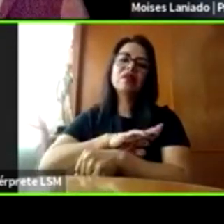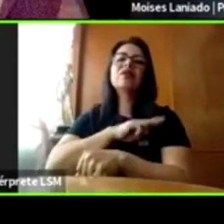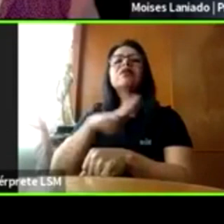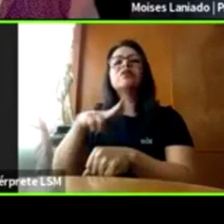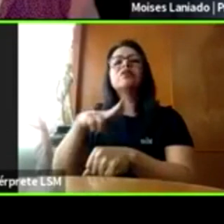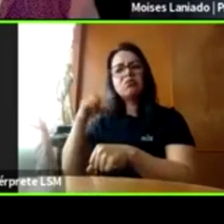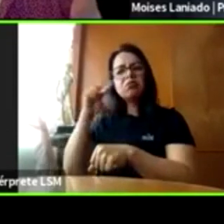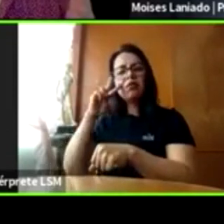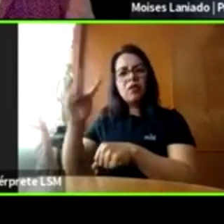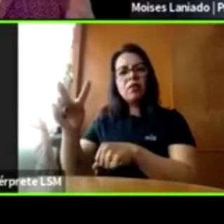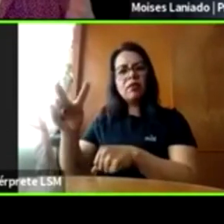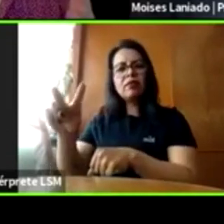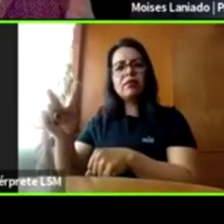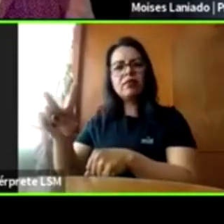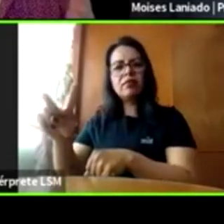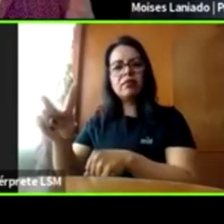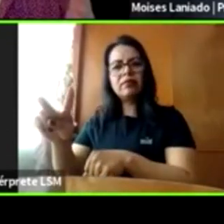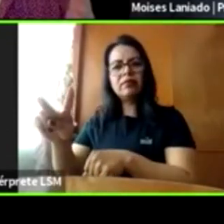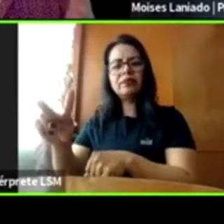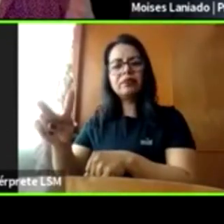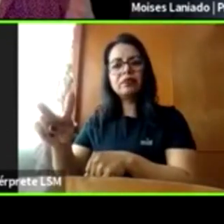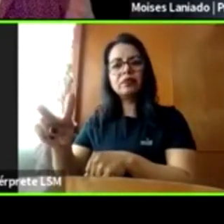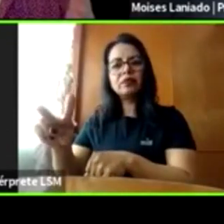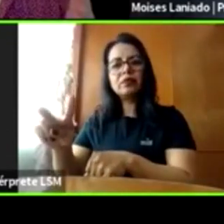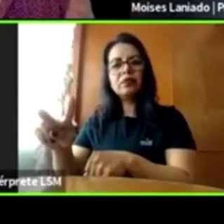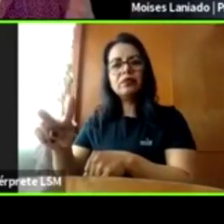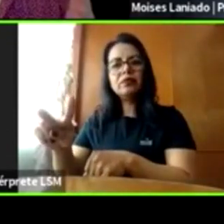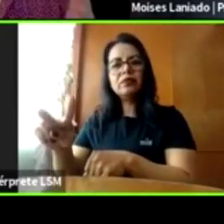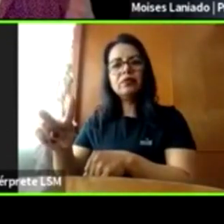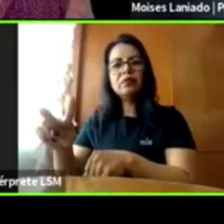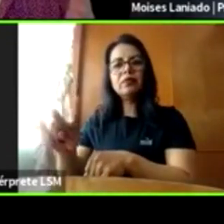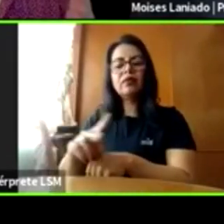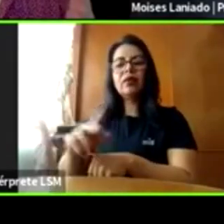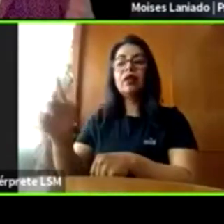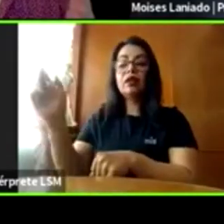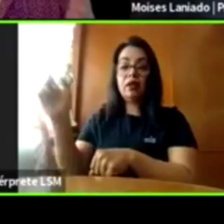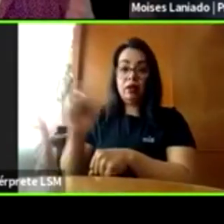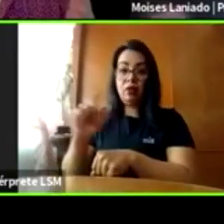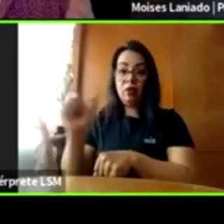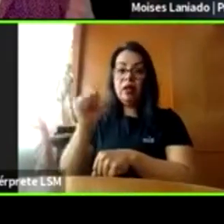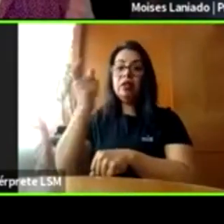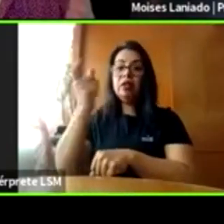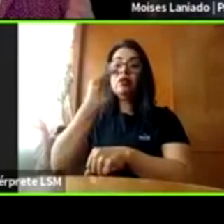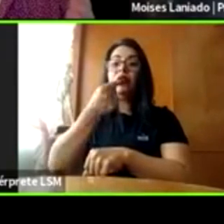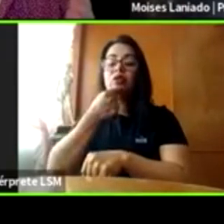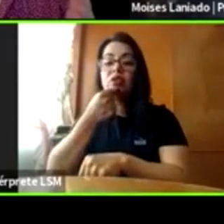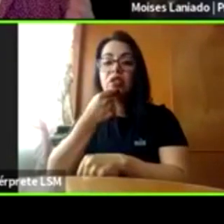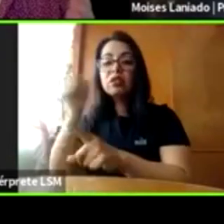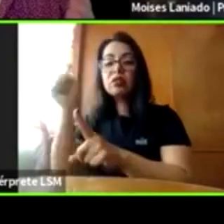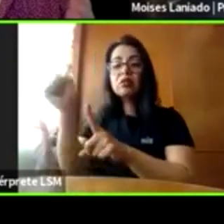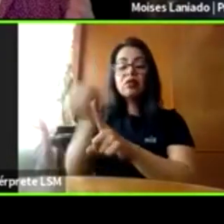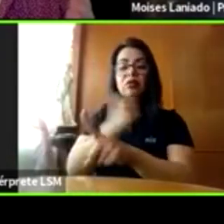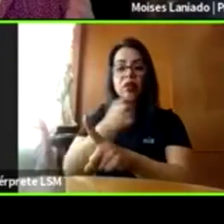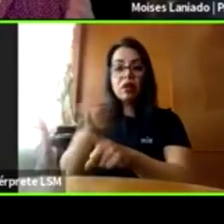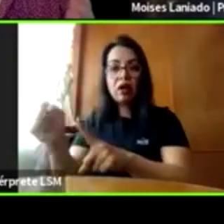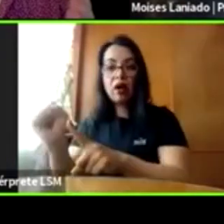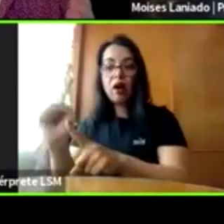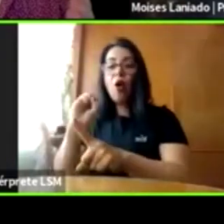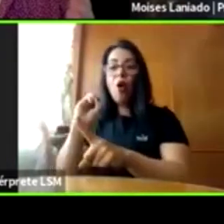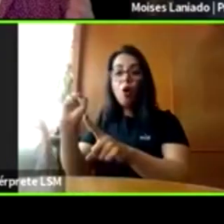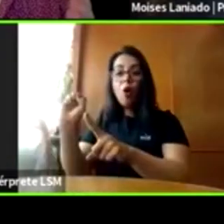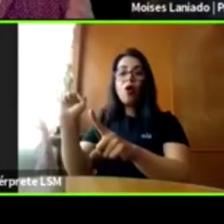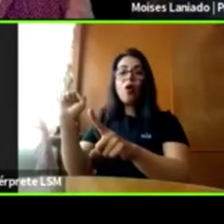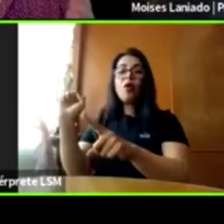una gran relación entre niños que sufren maltrato físico, maltrato emocional o verbal